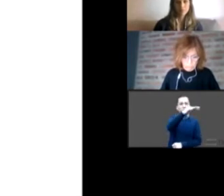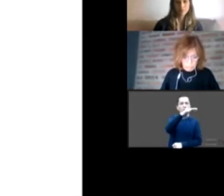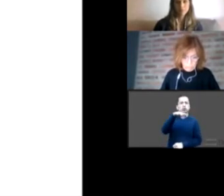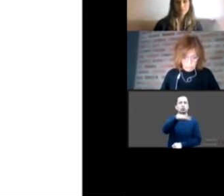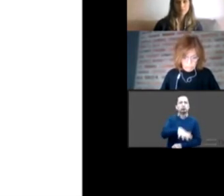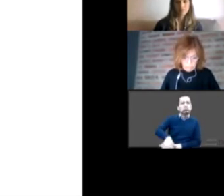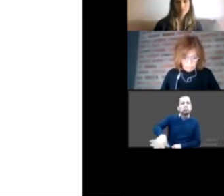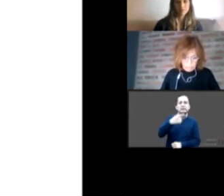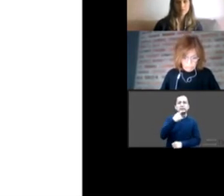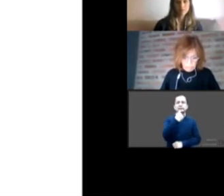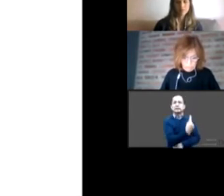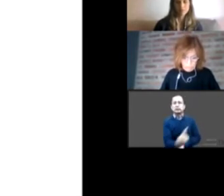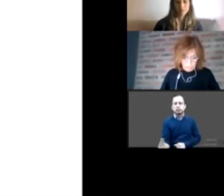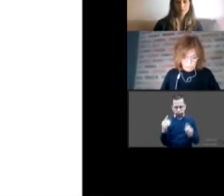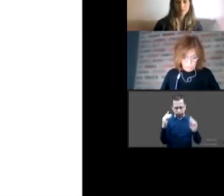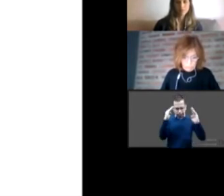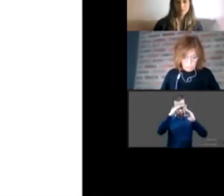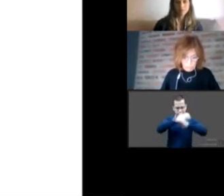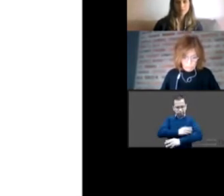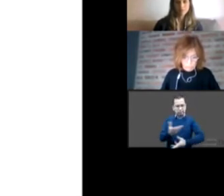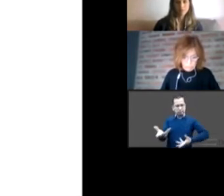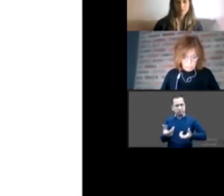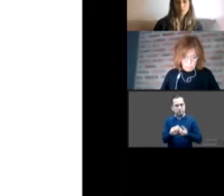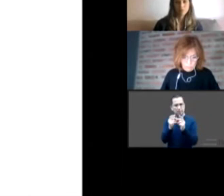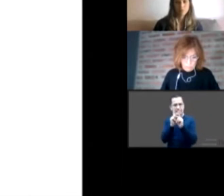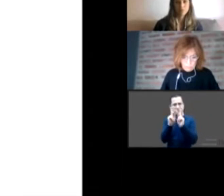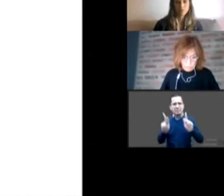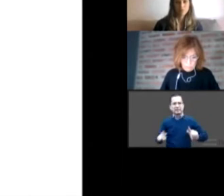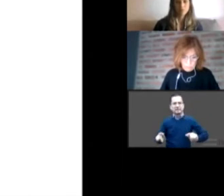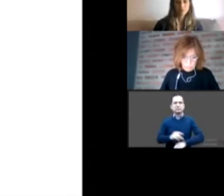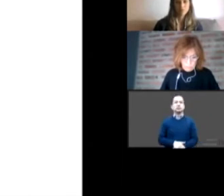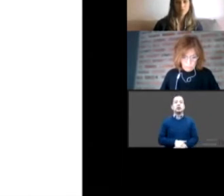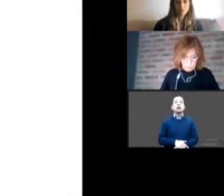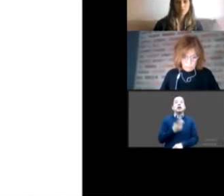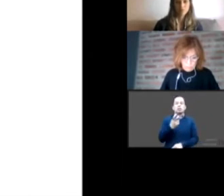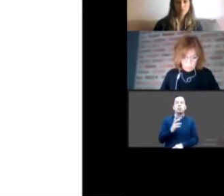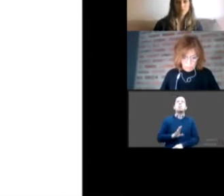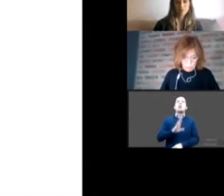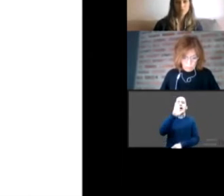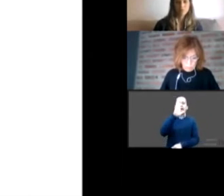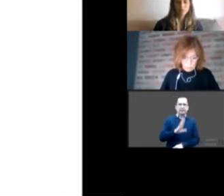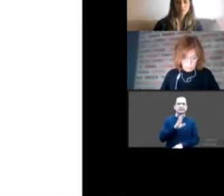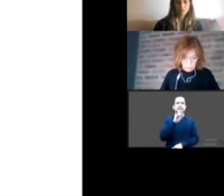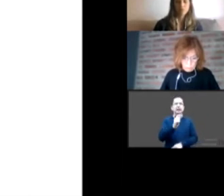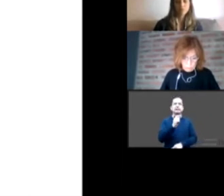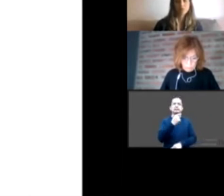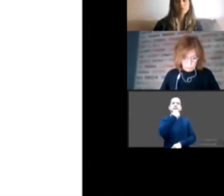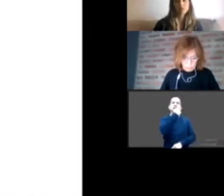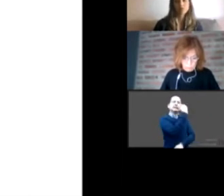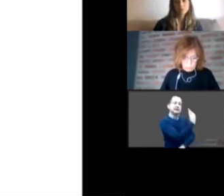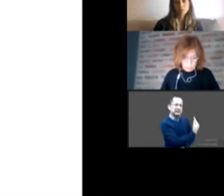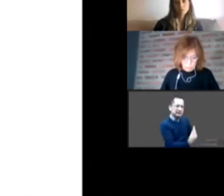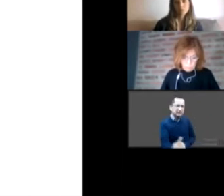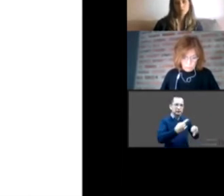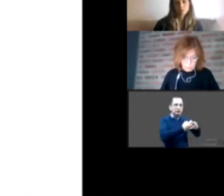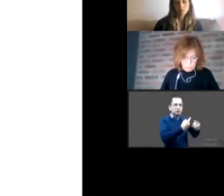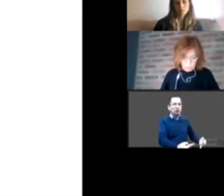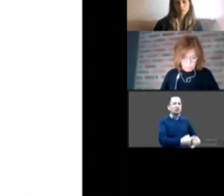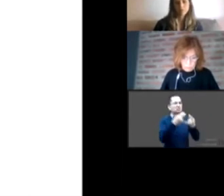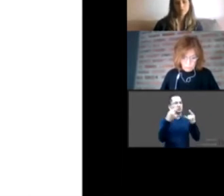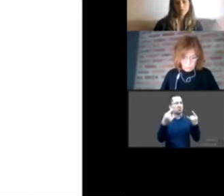en realidad son historias sobre un mundo adulto lleno de miedos infantiles.